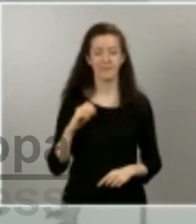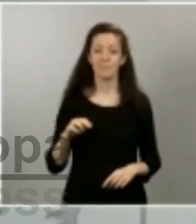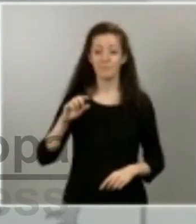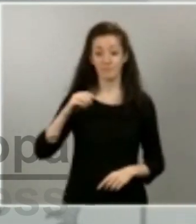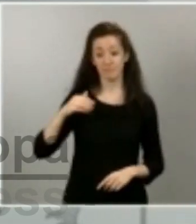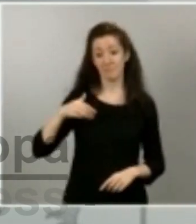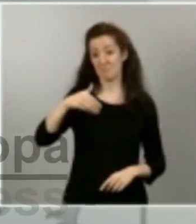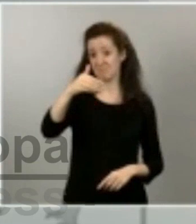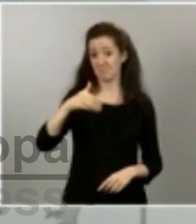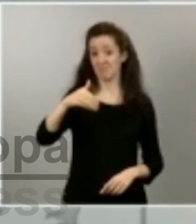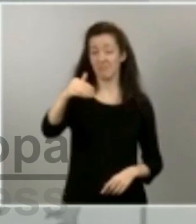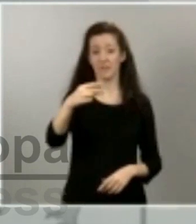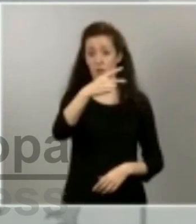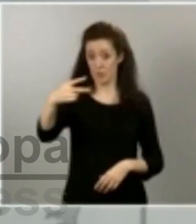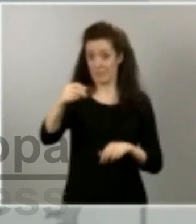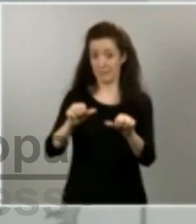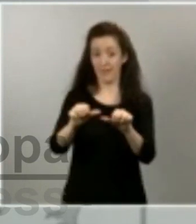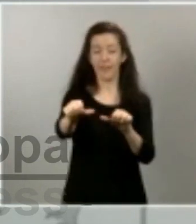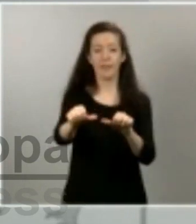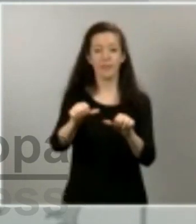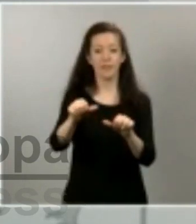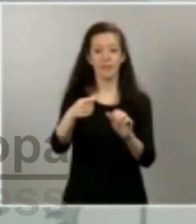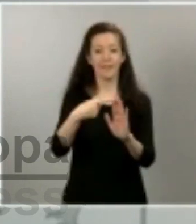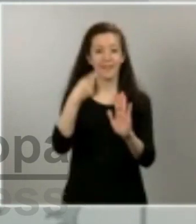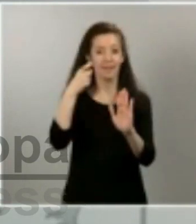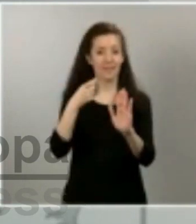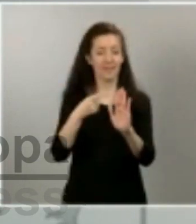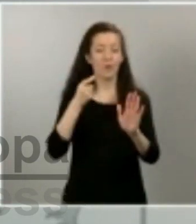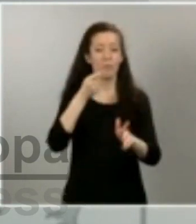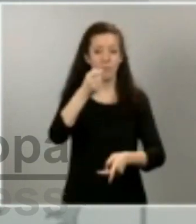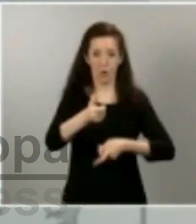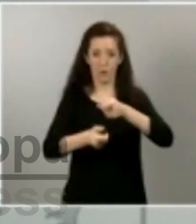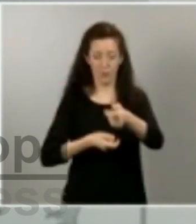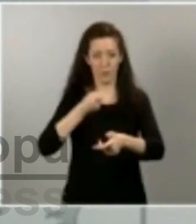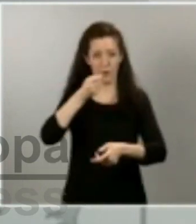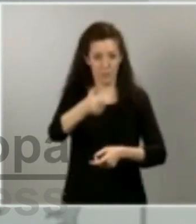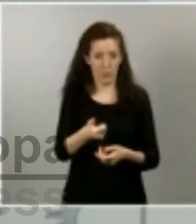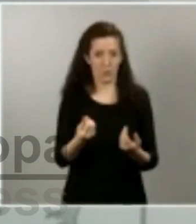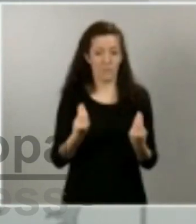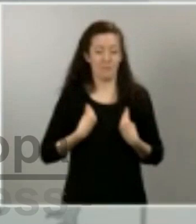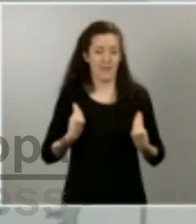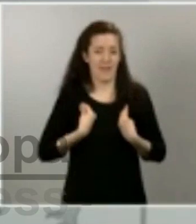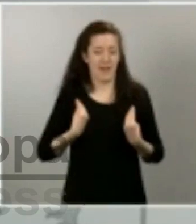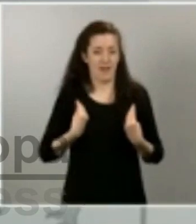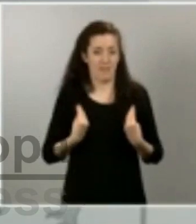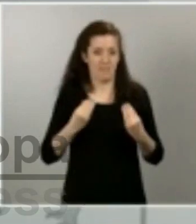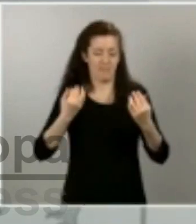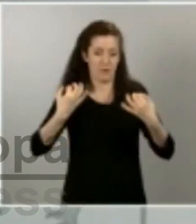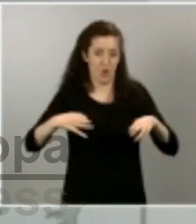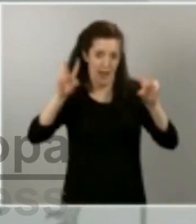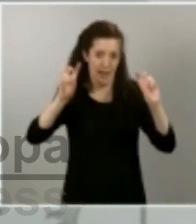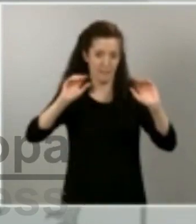progresiva y muy cautelosa. La que debe ser, en cambio, inmediata, si me